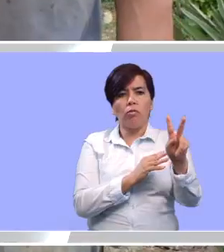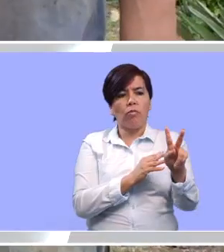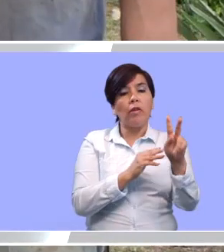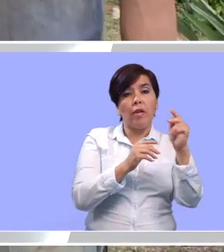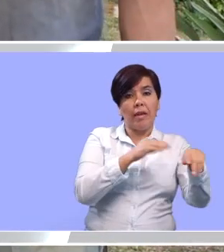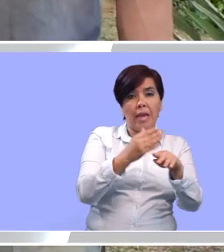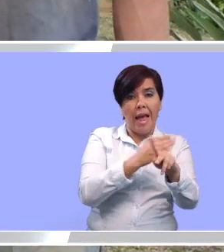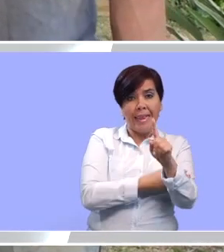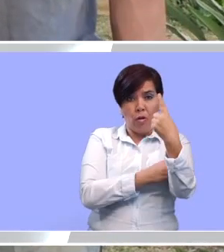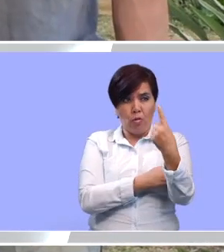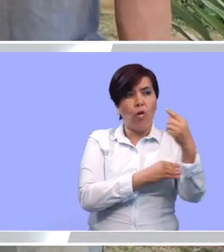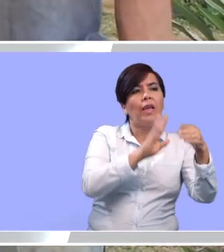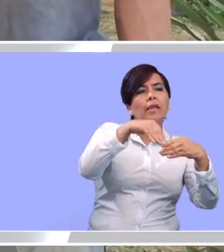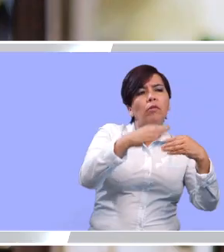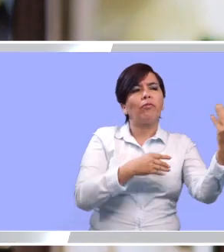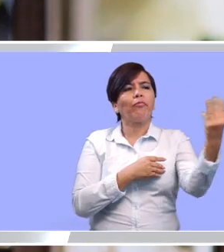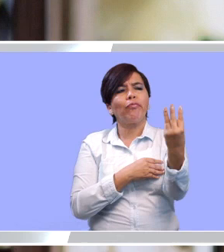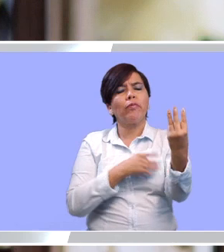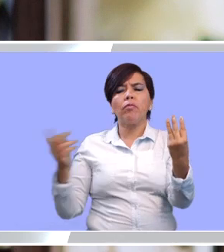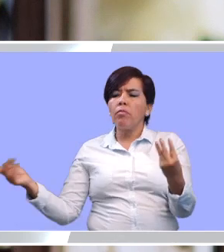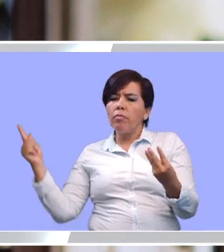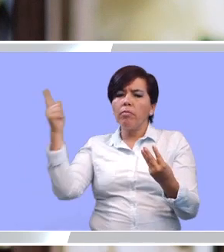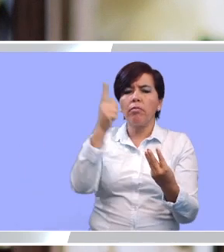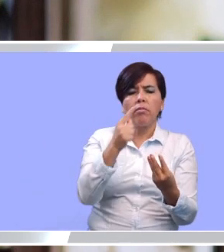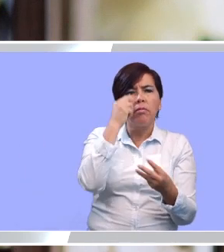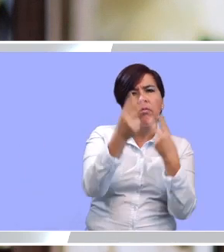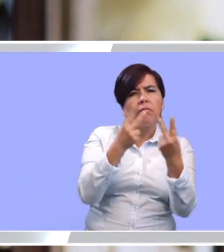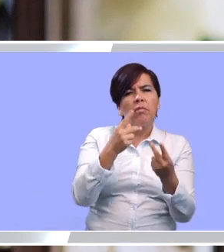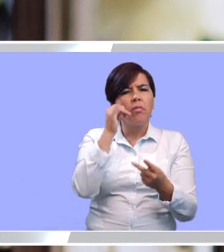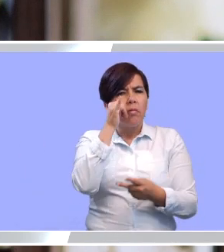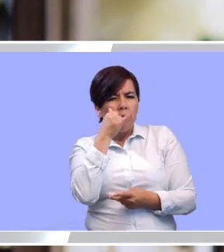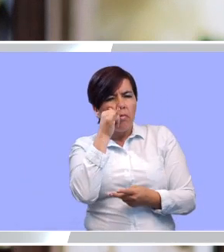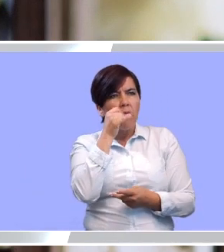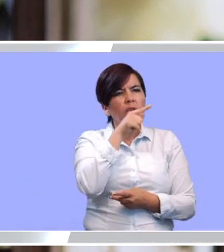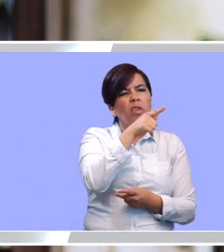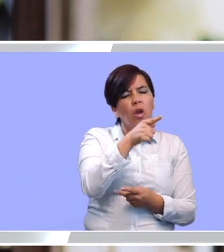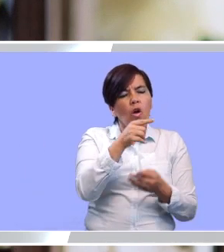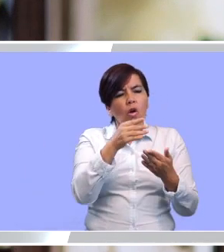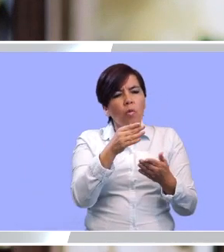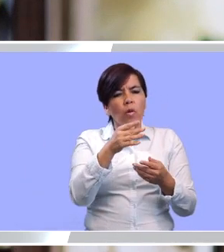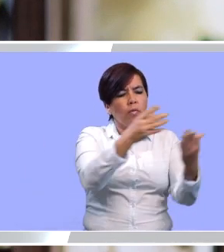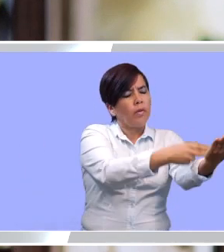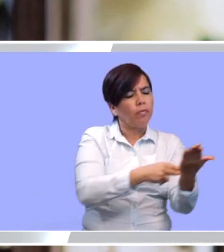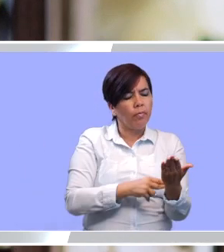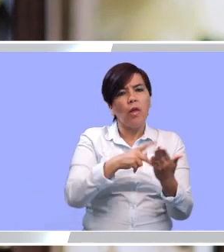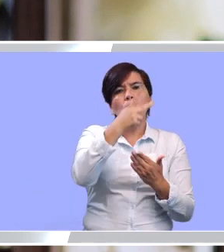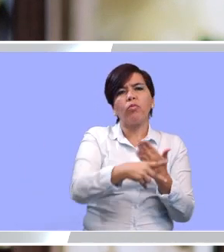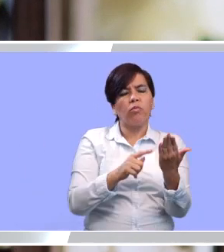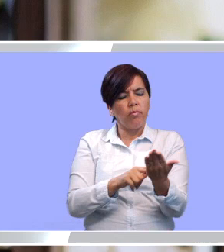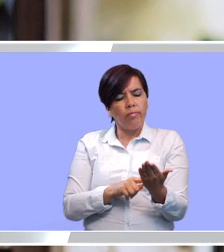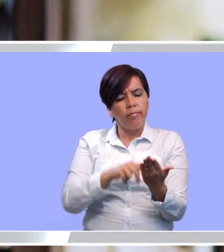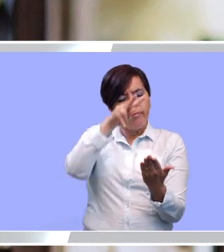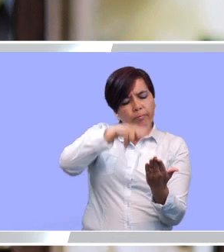quedarían tres casas sin luz. Entonces, se pasó la solicitud, el ingeniero vino y entonces dijo que le pasáramos